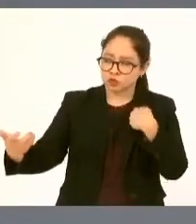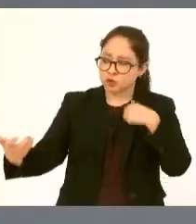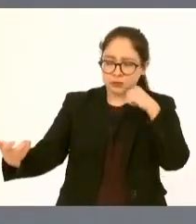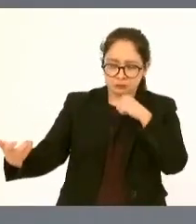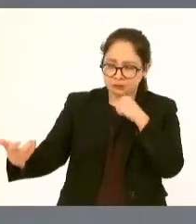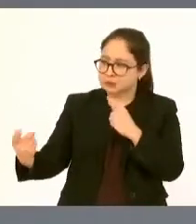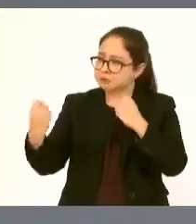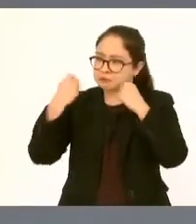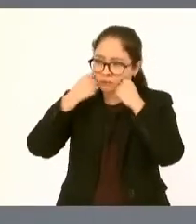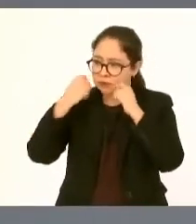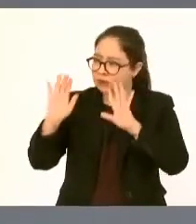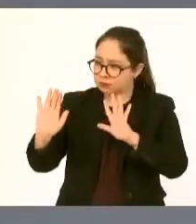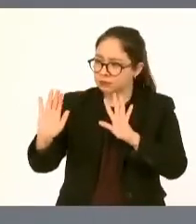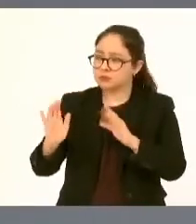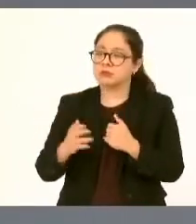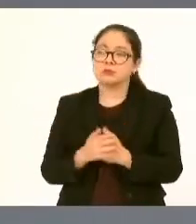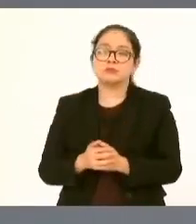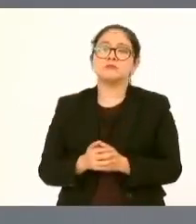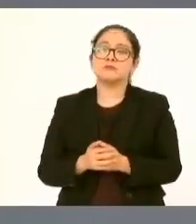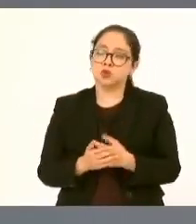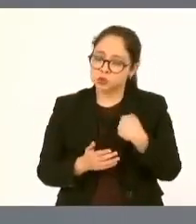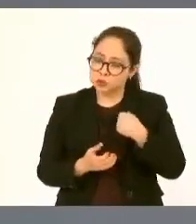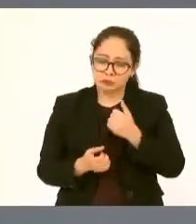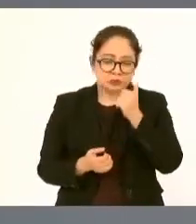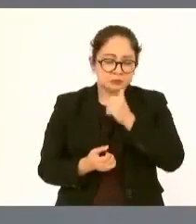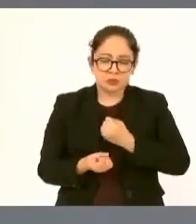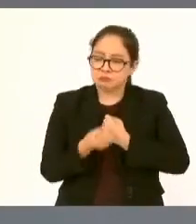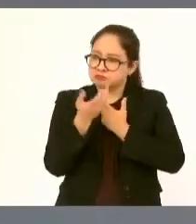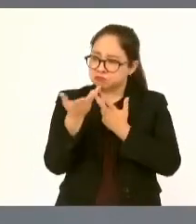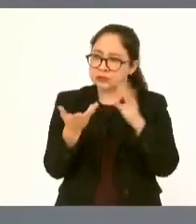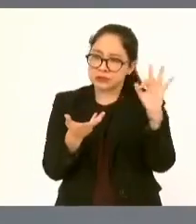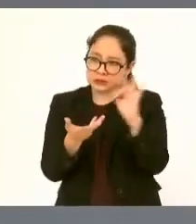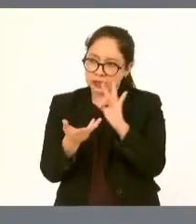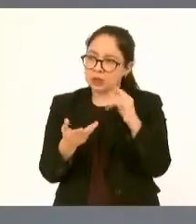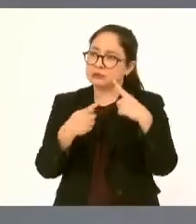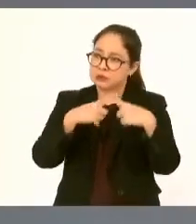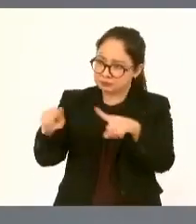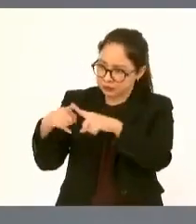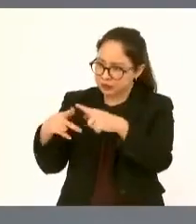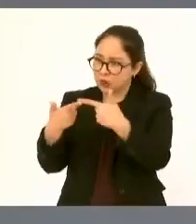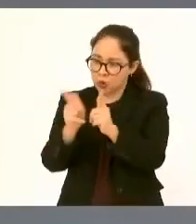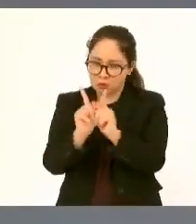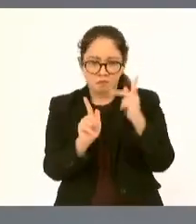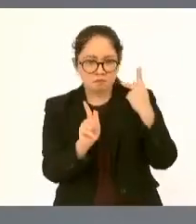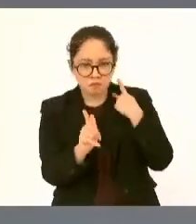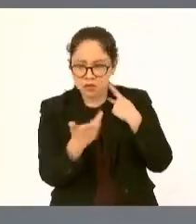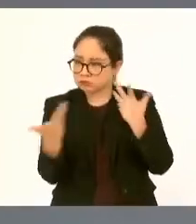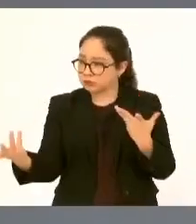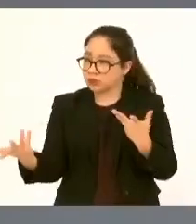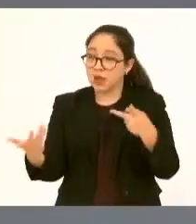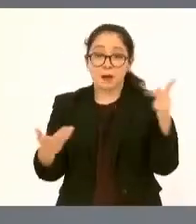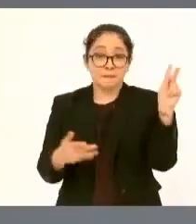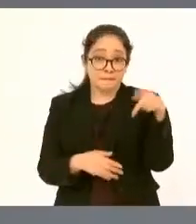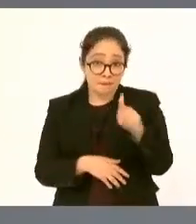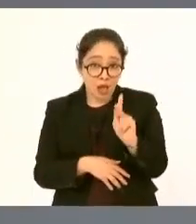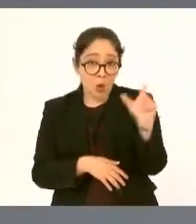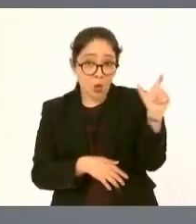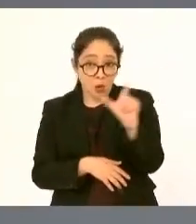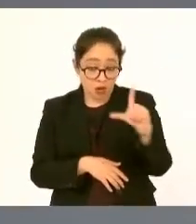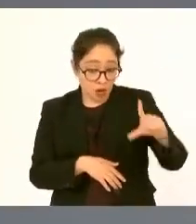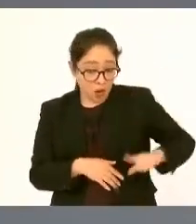mi pecho no es bodega podemos tener diferencias partidistas pero cuando se gobierna